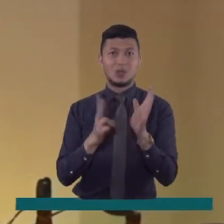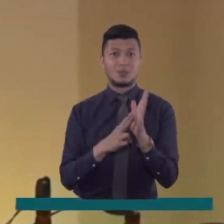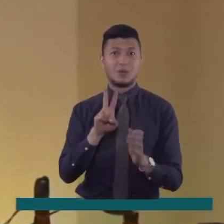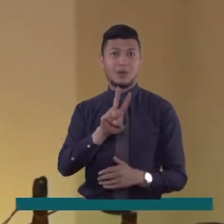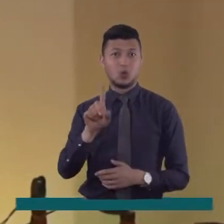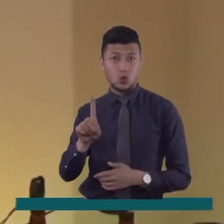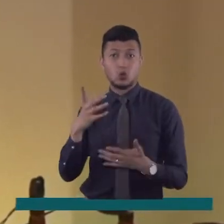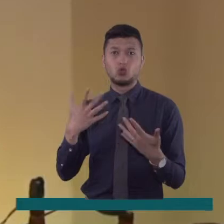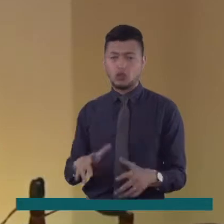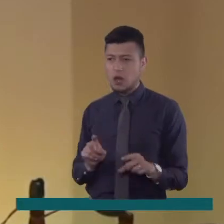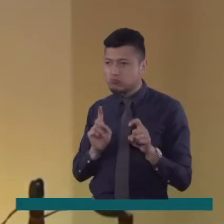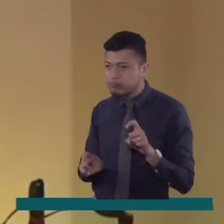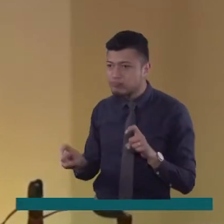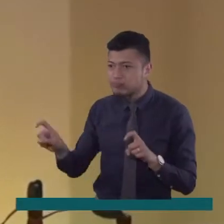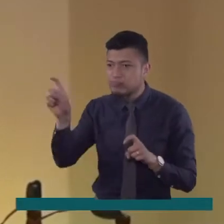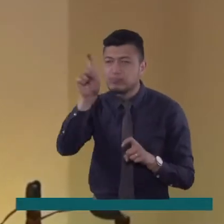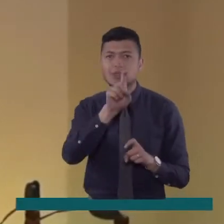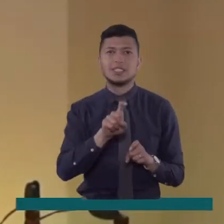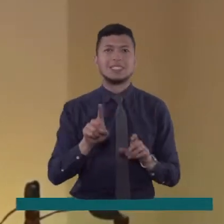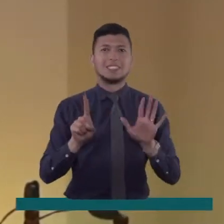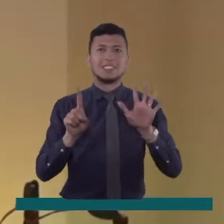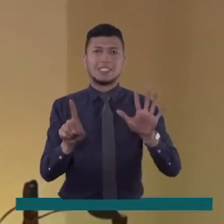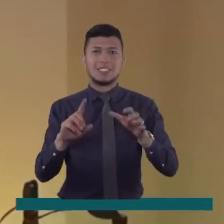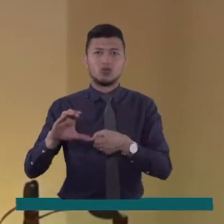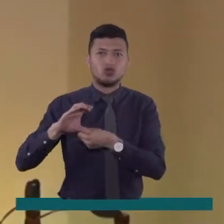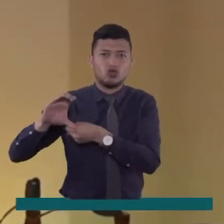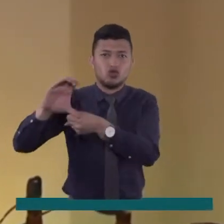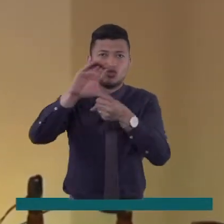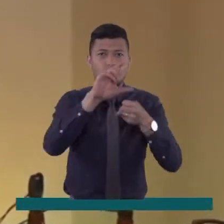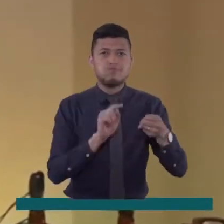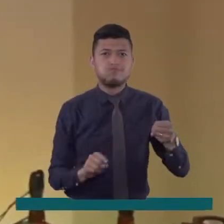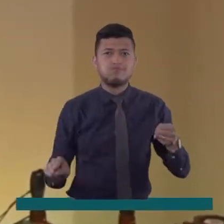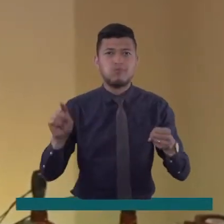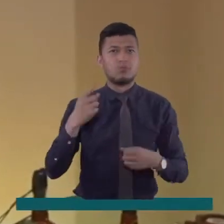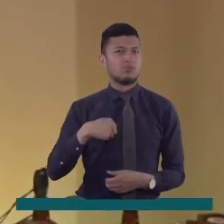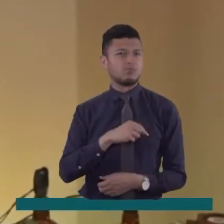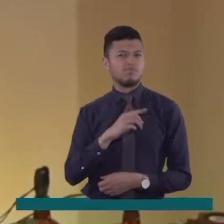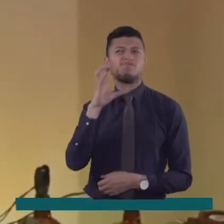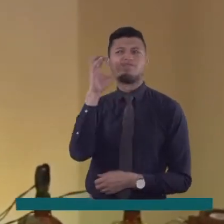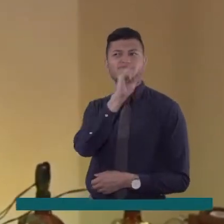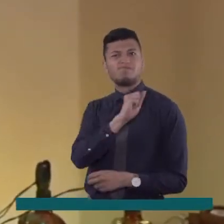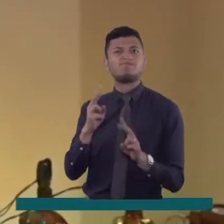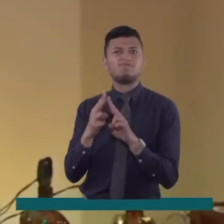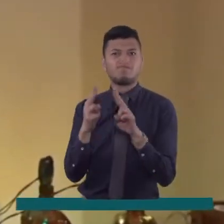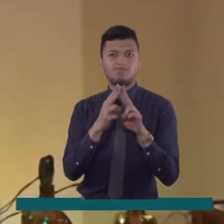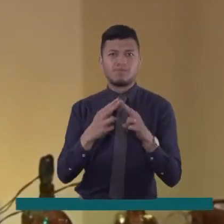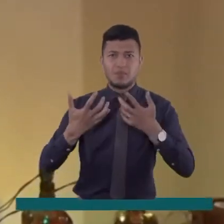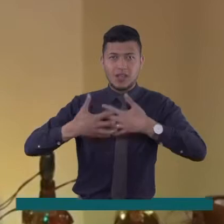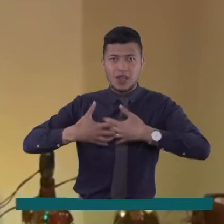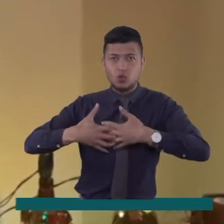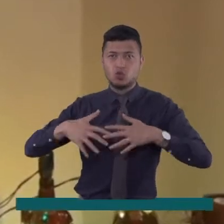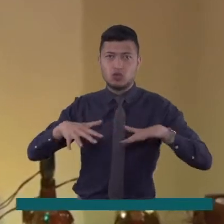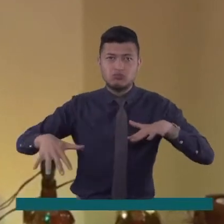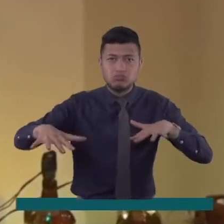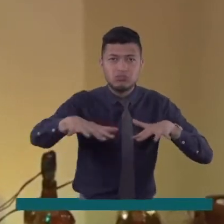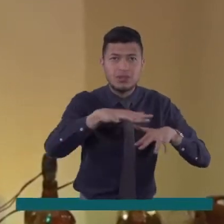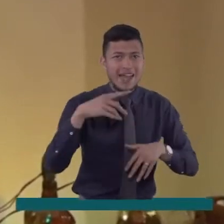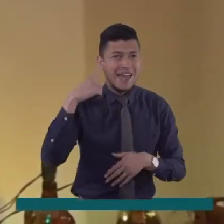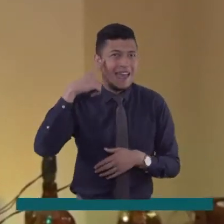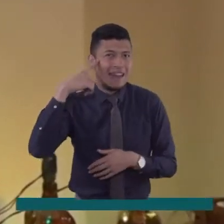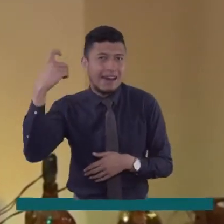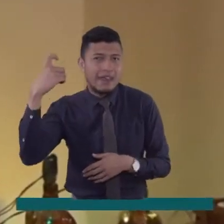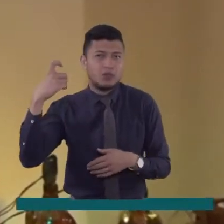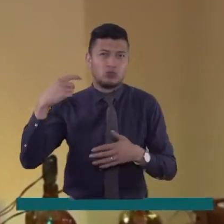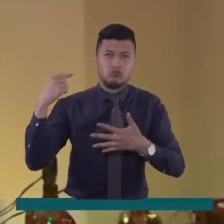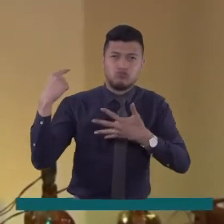seis ciudades. Con esto, hemos podido conocer las dinámicas de las industrias locales y entender los